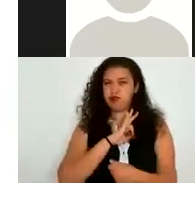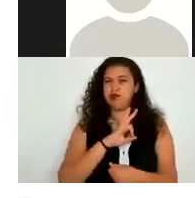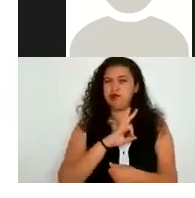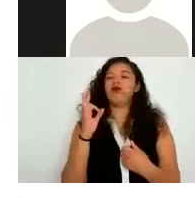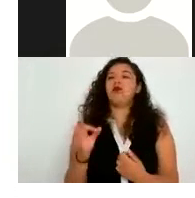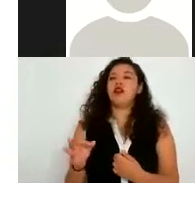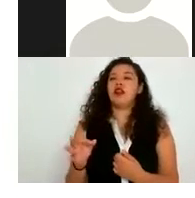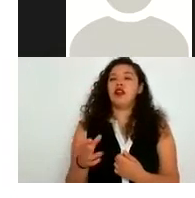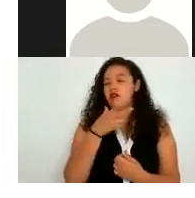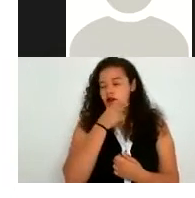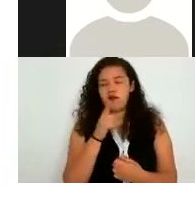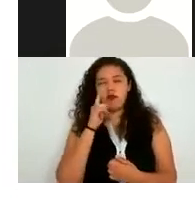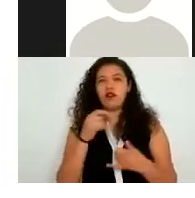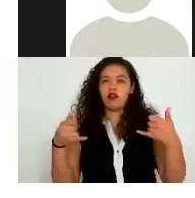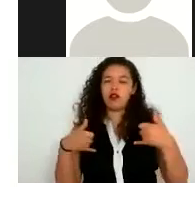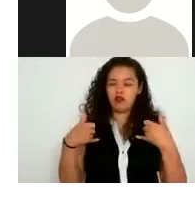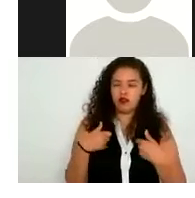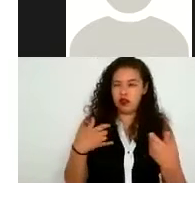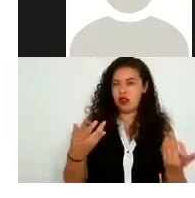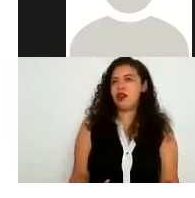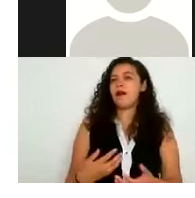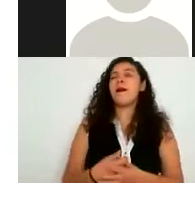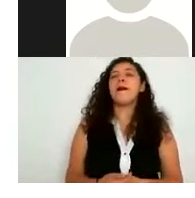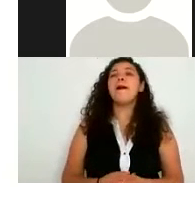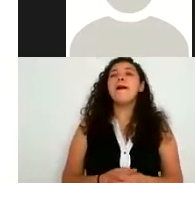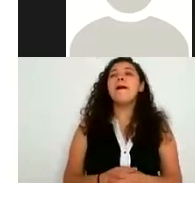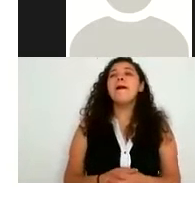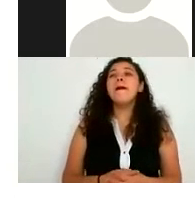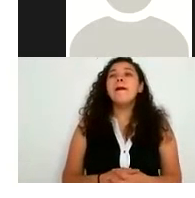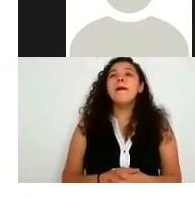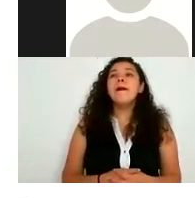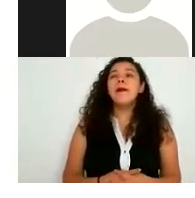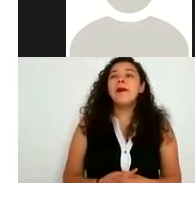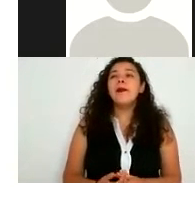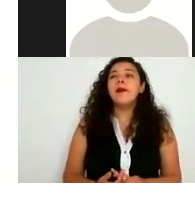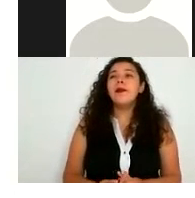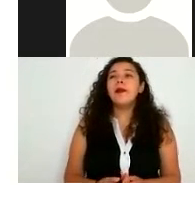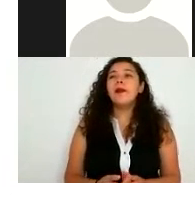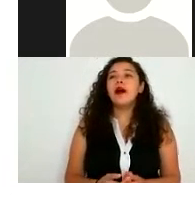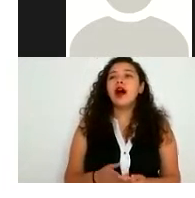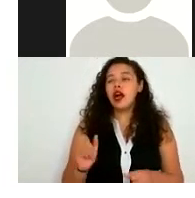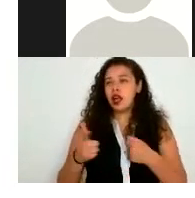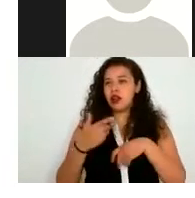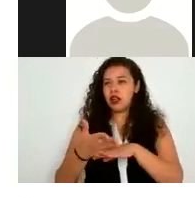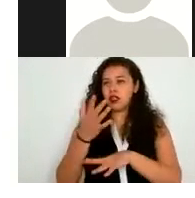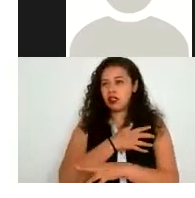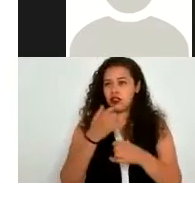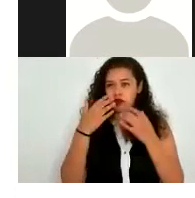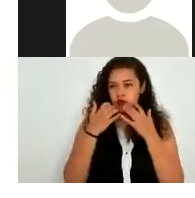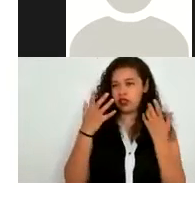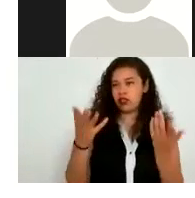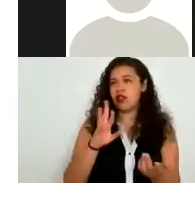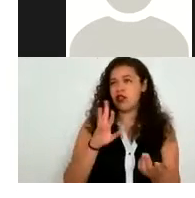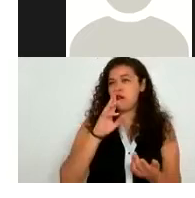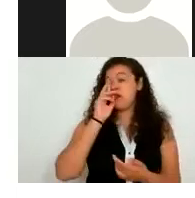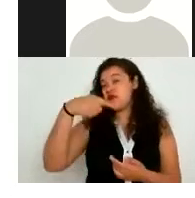adolescentes porque muchas veces pues no hay como un rastro anterior digo en lo ideal sería que ustedes pudieran tener la manera de cotejarlo